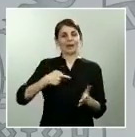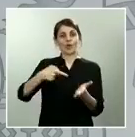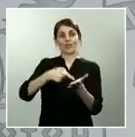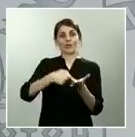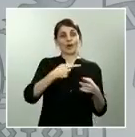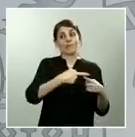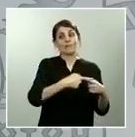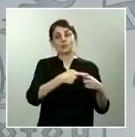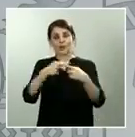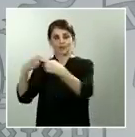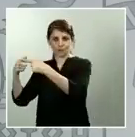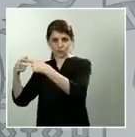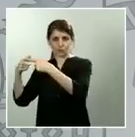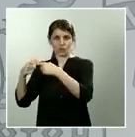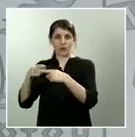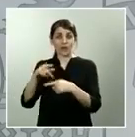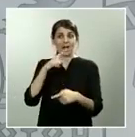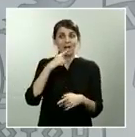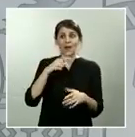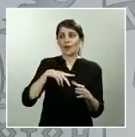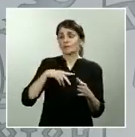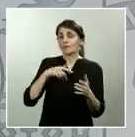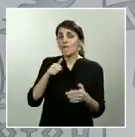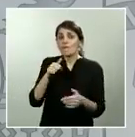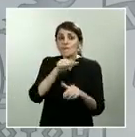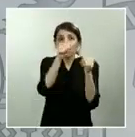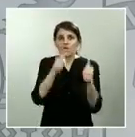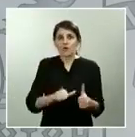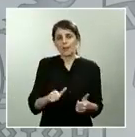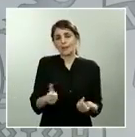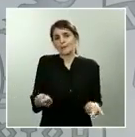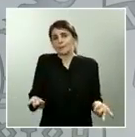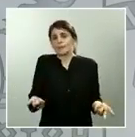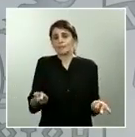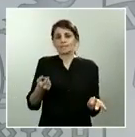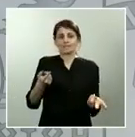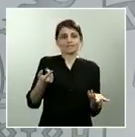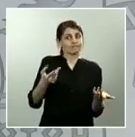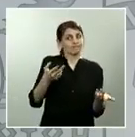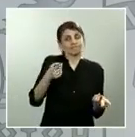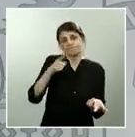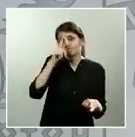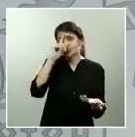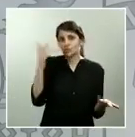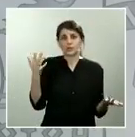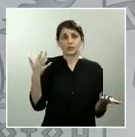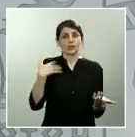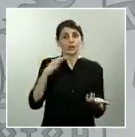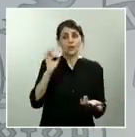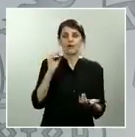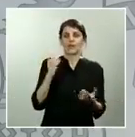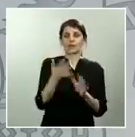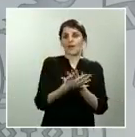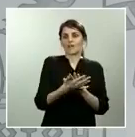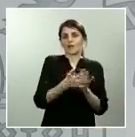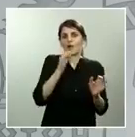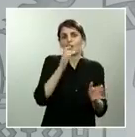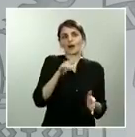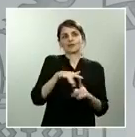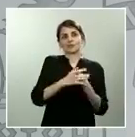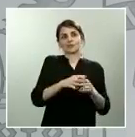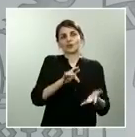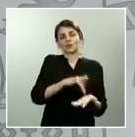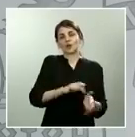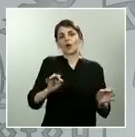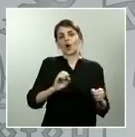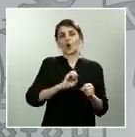ese documento, se ha hablado durante mucho tiempo del coronavirus, hay otros instrumentos que lo pueden permitir, pero, en cualquier caso, creemos que